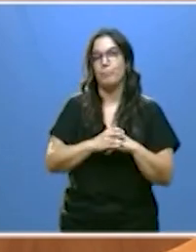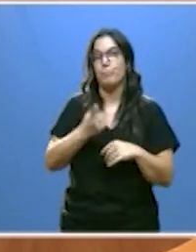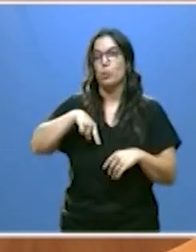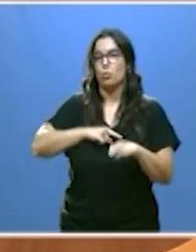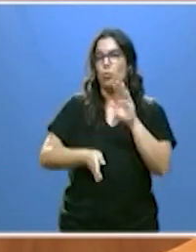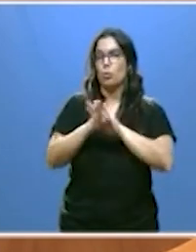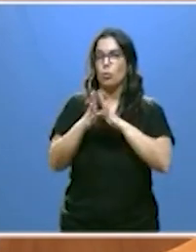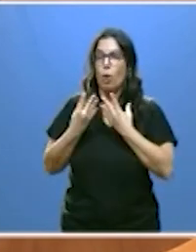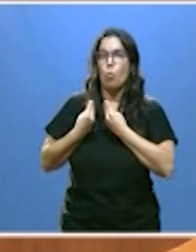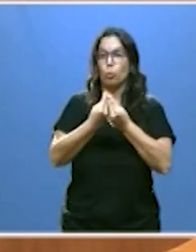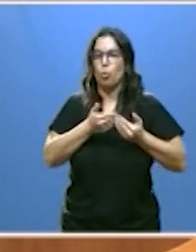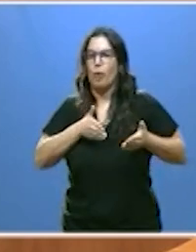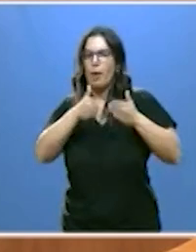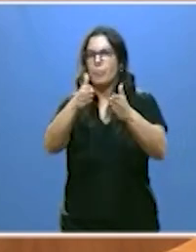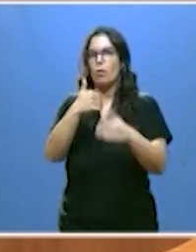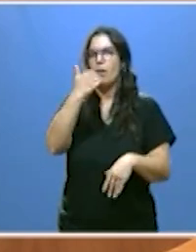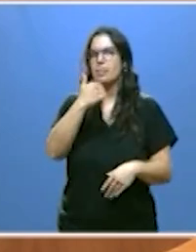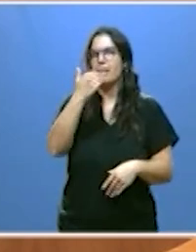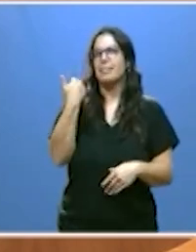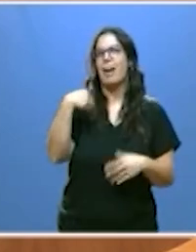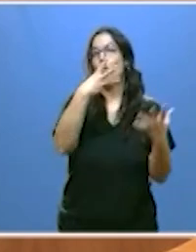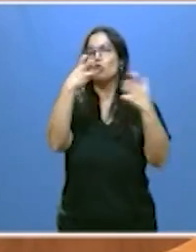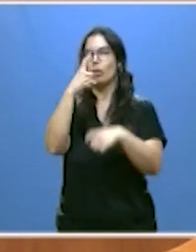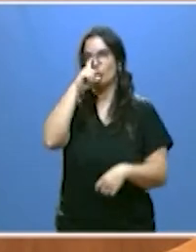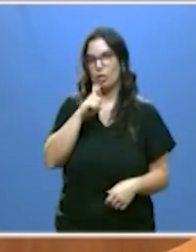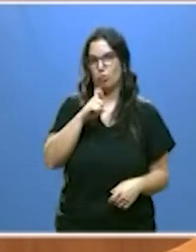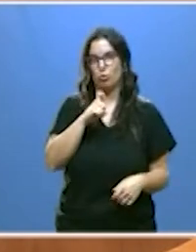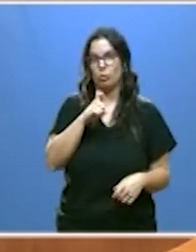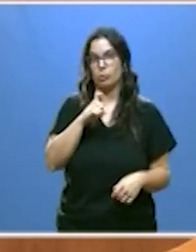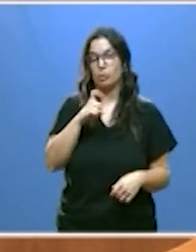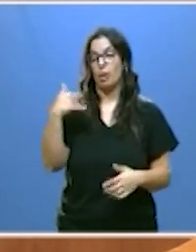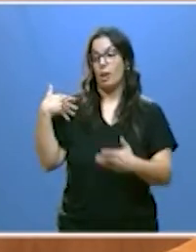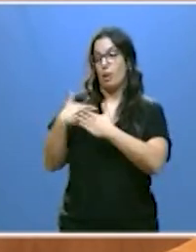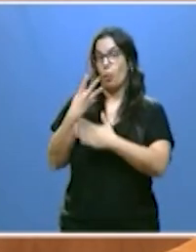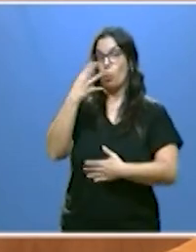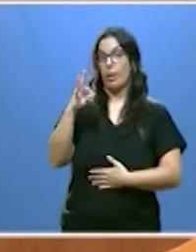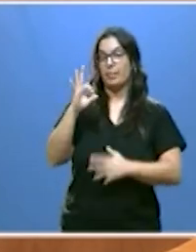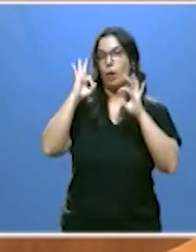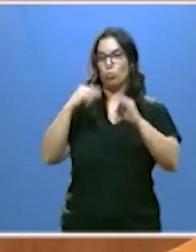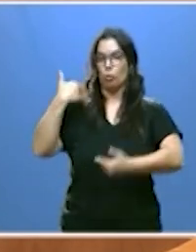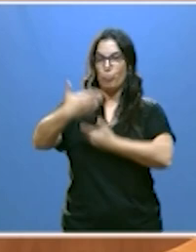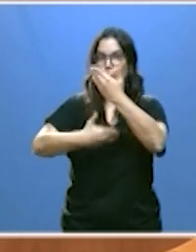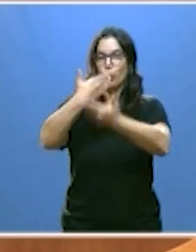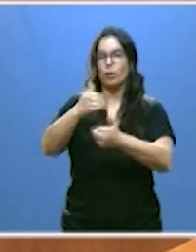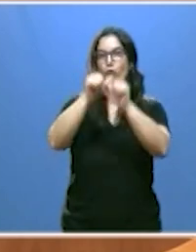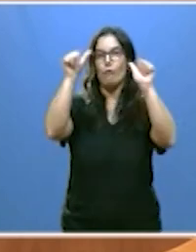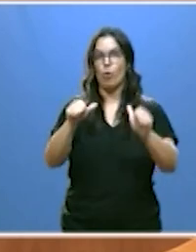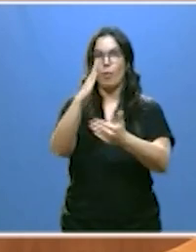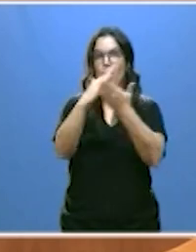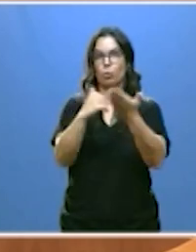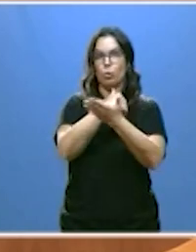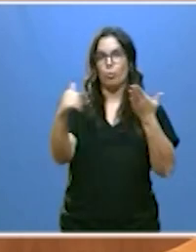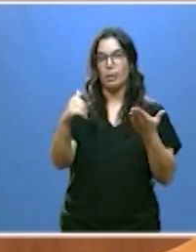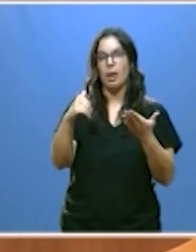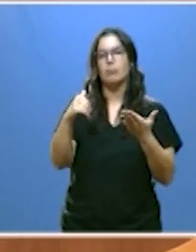juntos un camino de ya casi 800 años los últimos 40 en progreso como autonomía en un